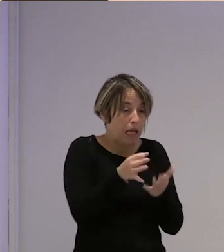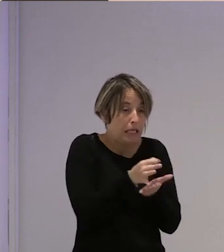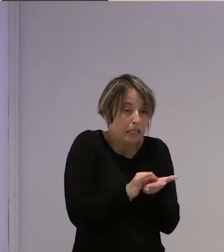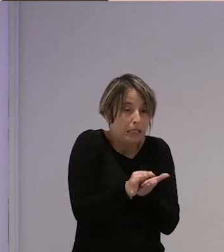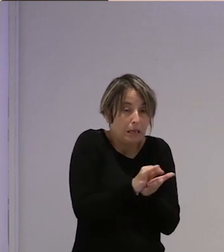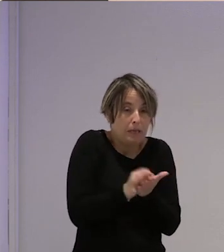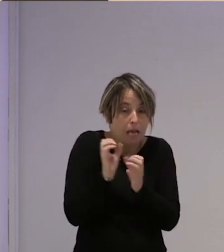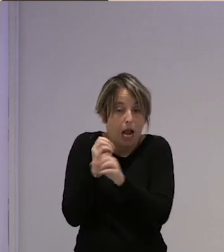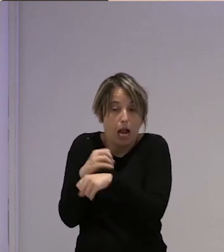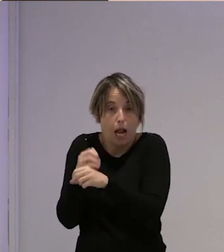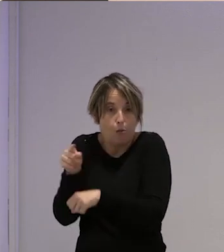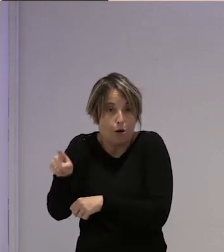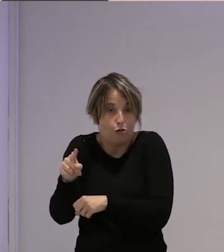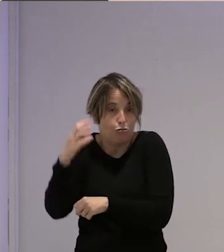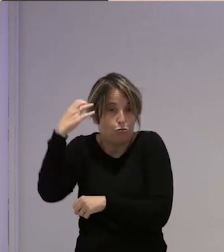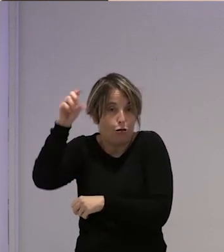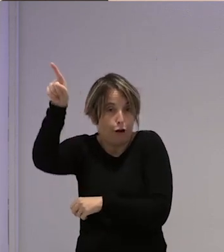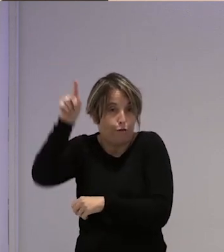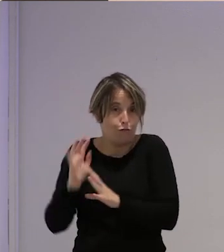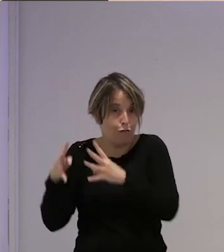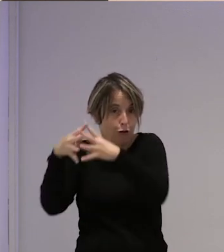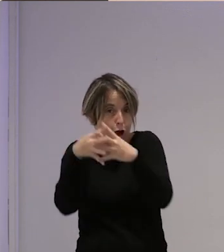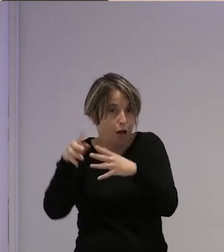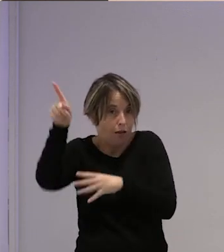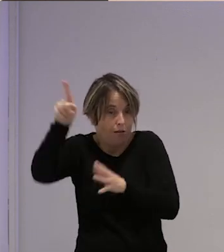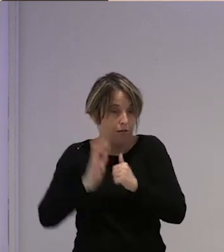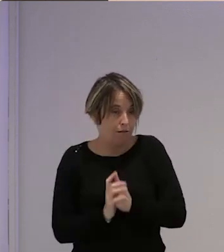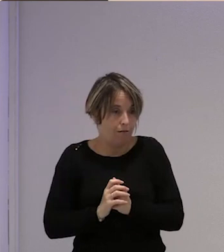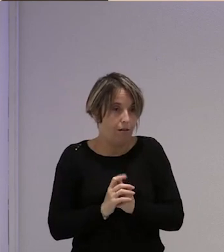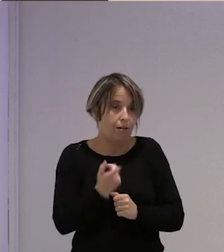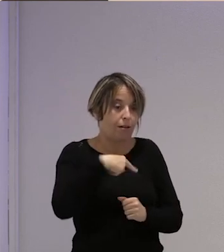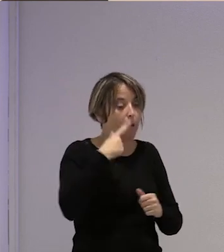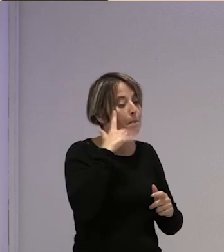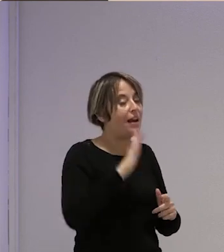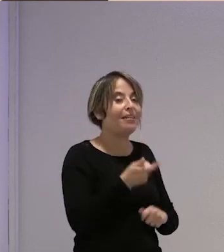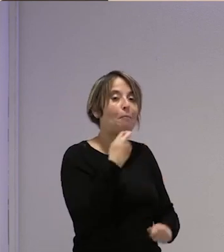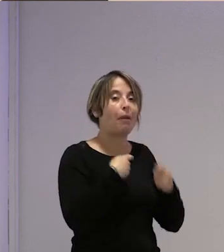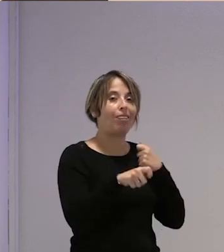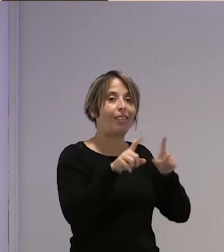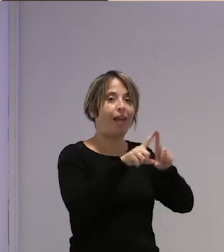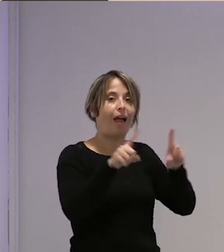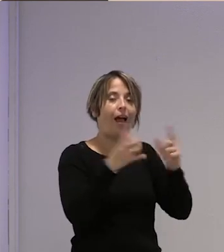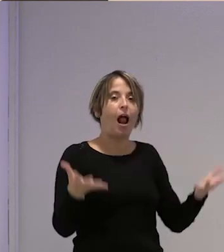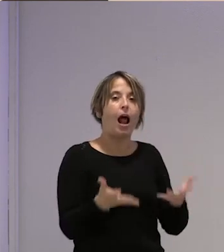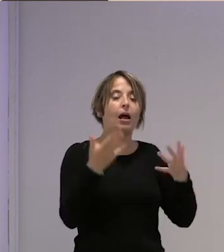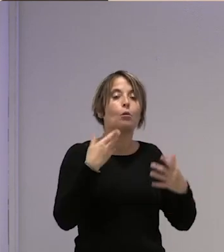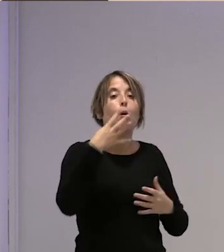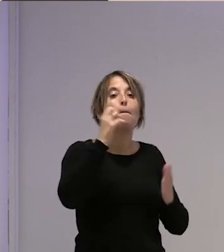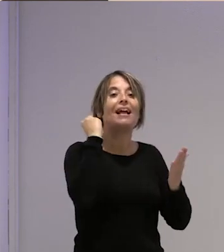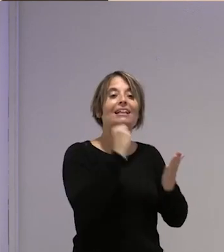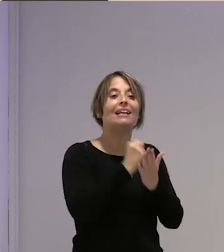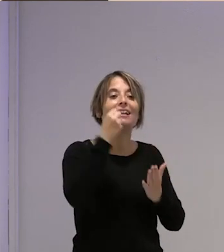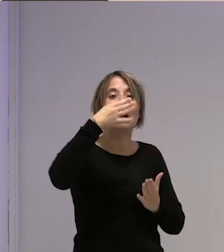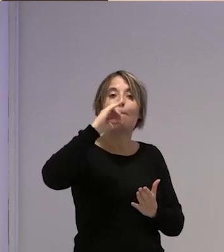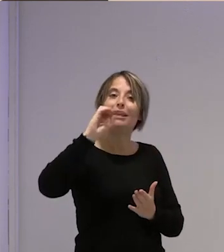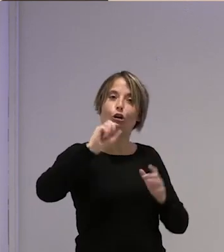de un laboratorio de California y sin embargo encima nos lo están vendiendo muchas empresas como bio con la etiqueta